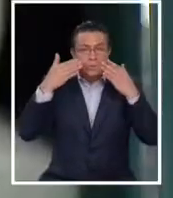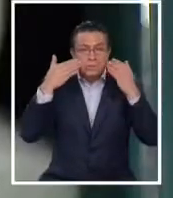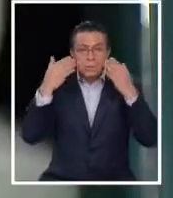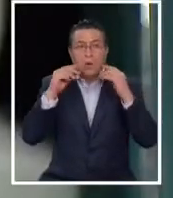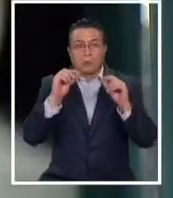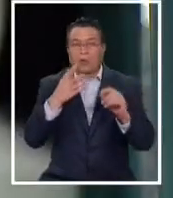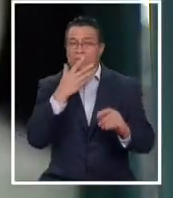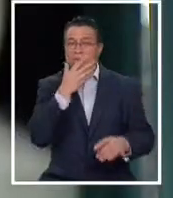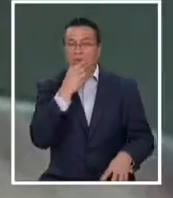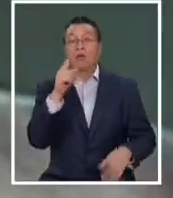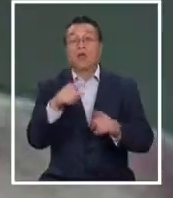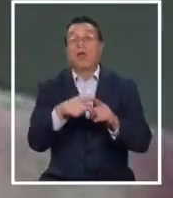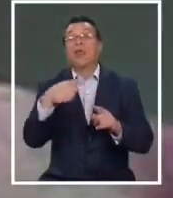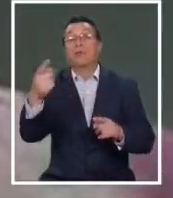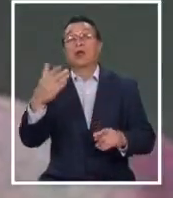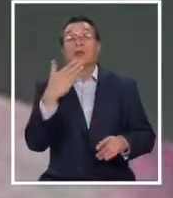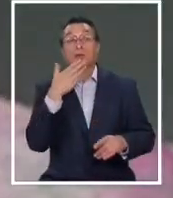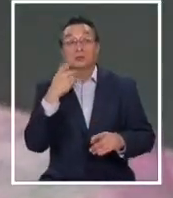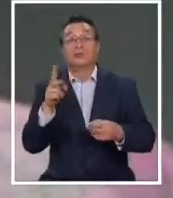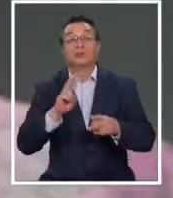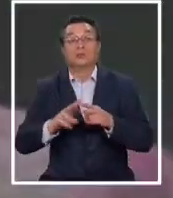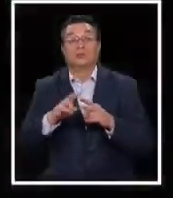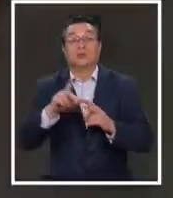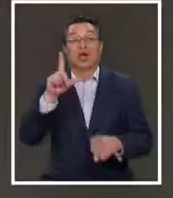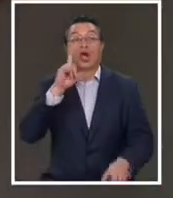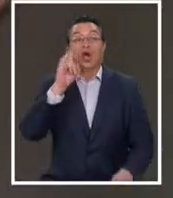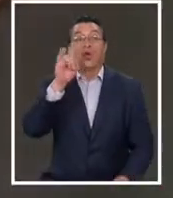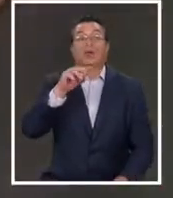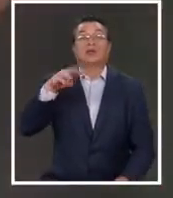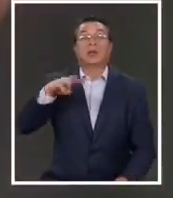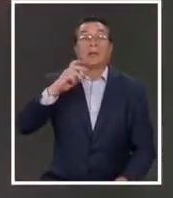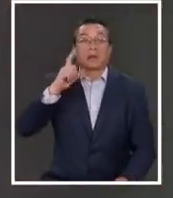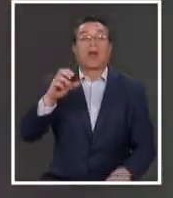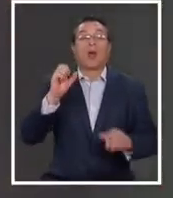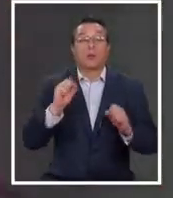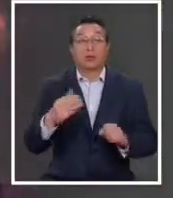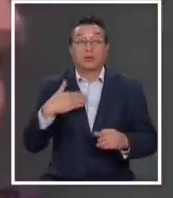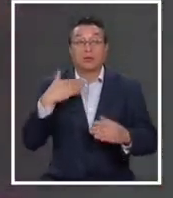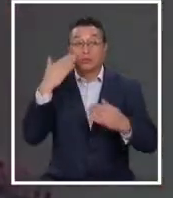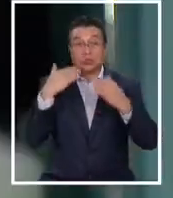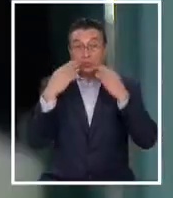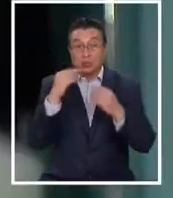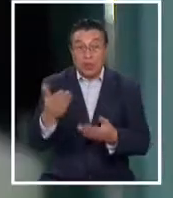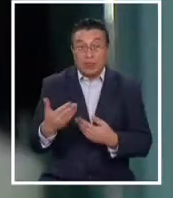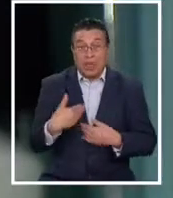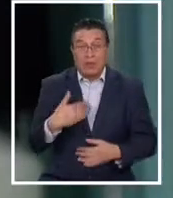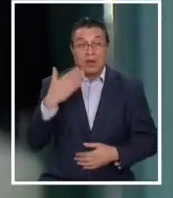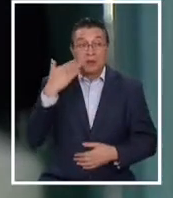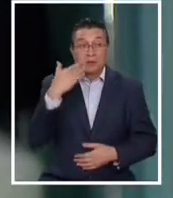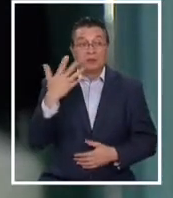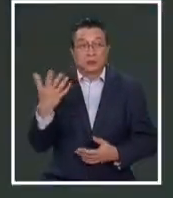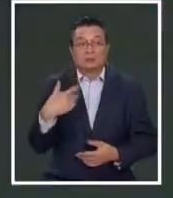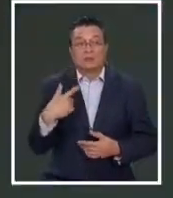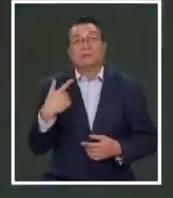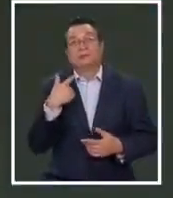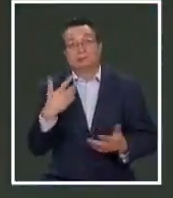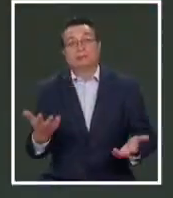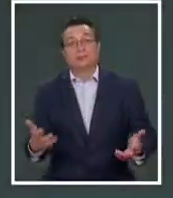Más allá estaba él arreglándose Luis Miguel. Entonces me dice, ¿me puedes poner a mí? ¿Me convidáis? Y ahí pasó lo que pasó.